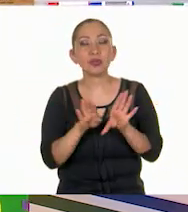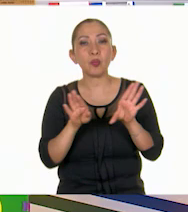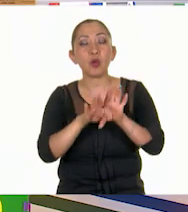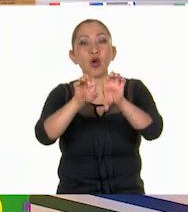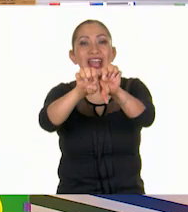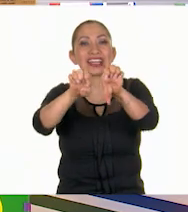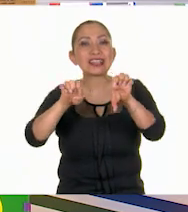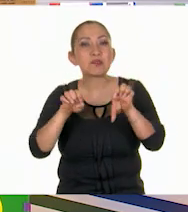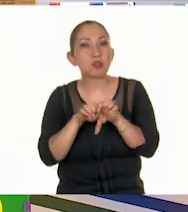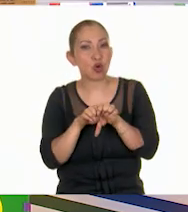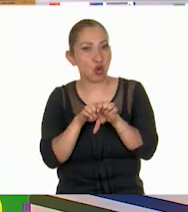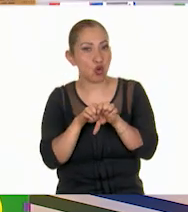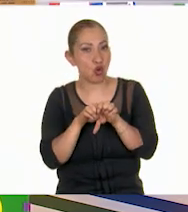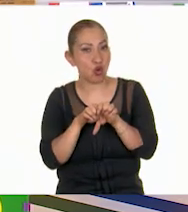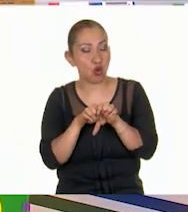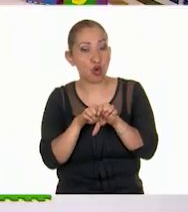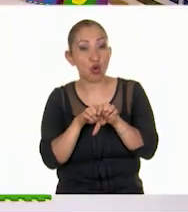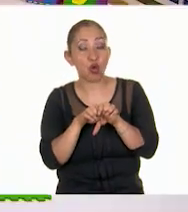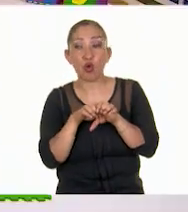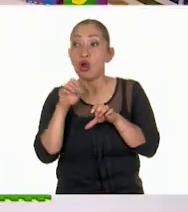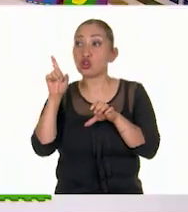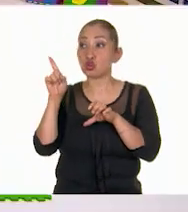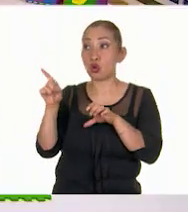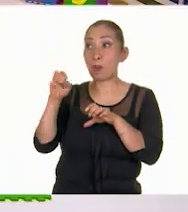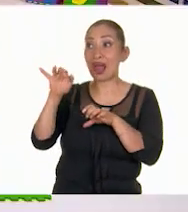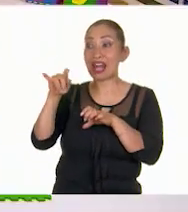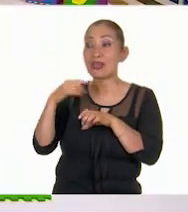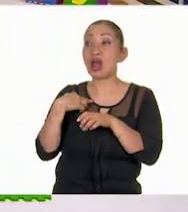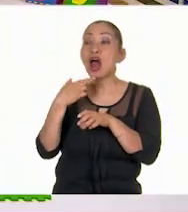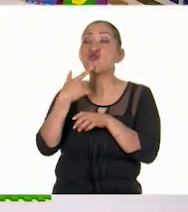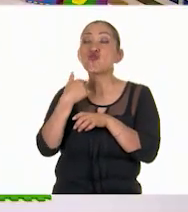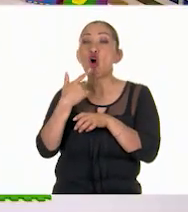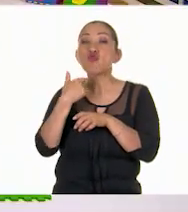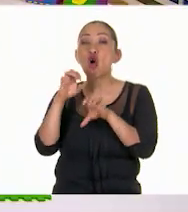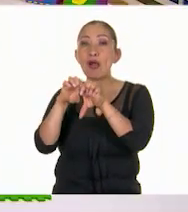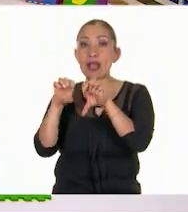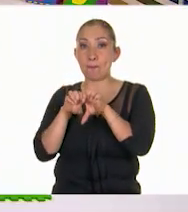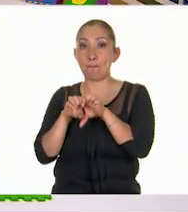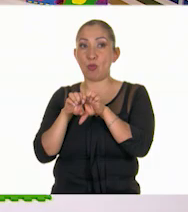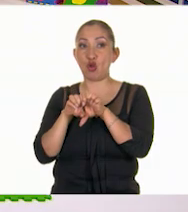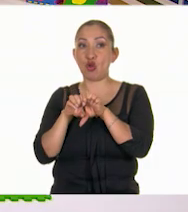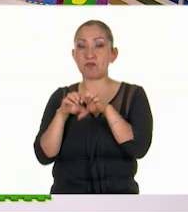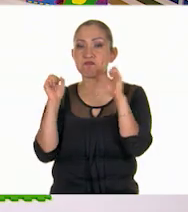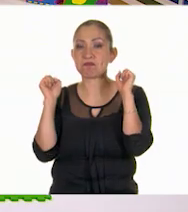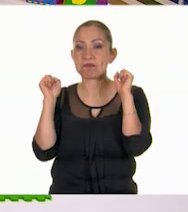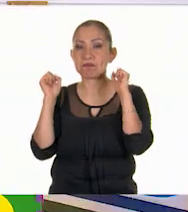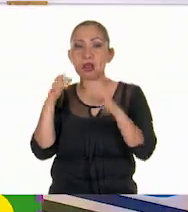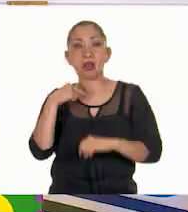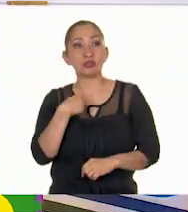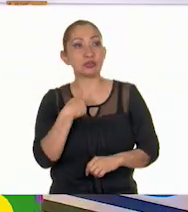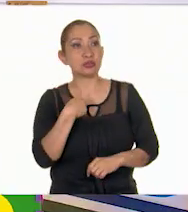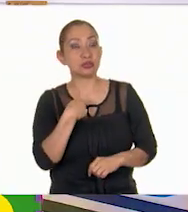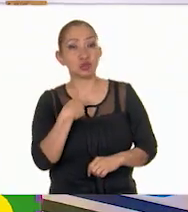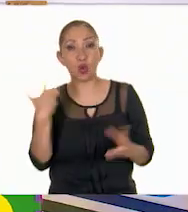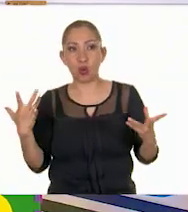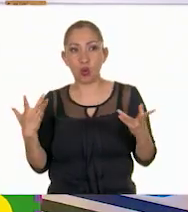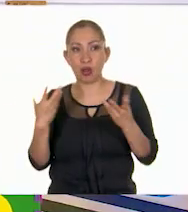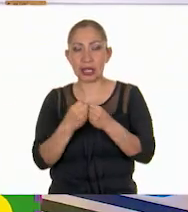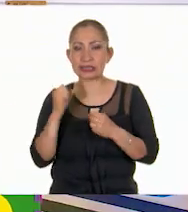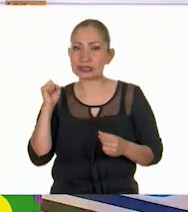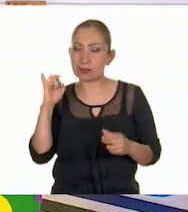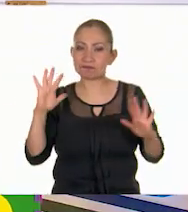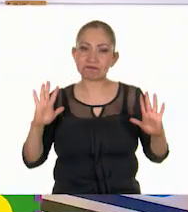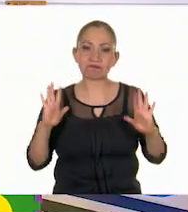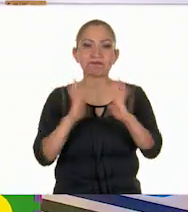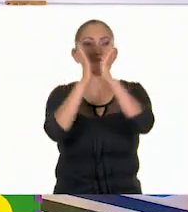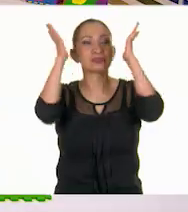equipos. Tú, Mariana, serás el equipo rojo. ¿Con quién voy a estar yo en Conmigo. ¡Sí!